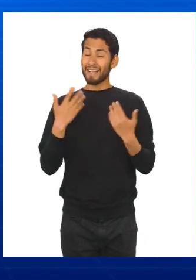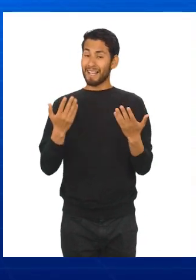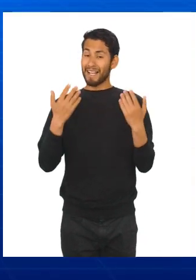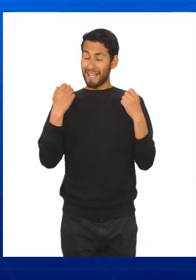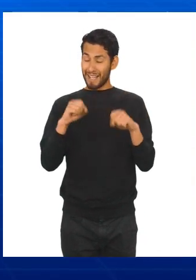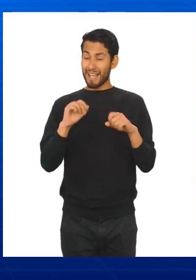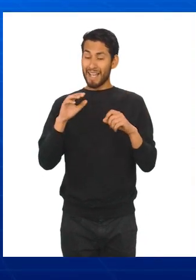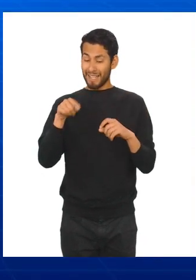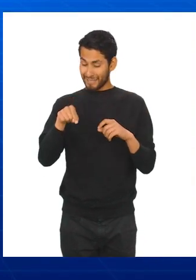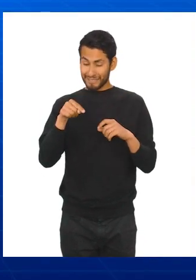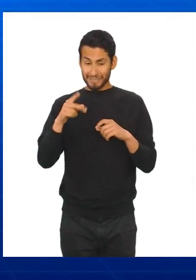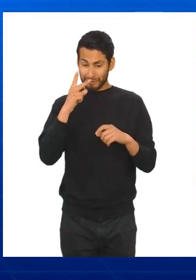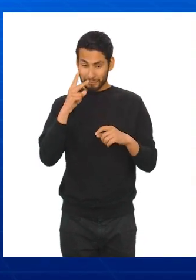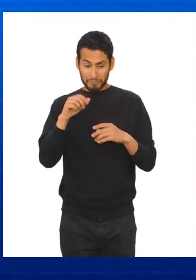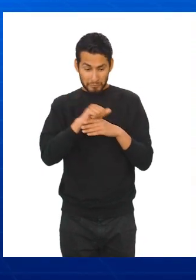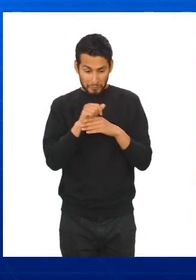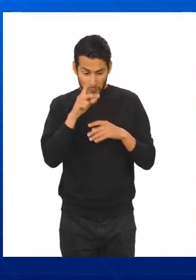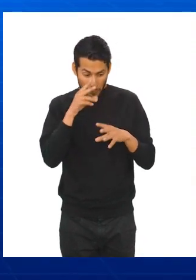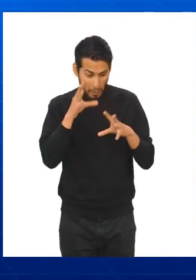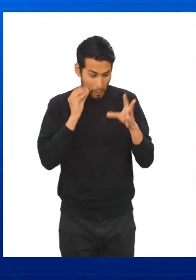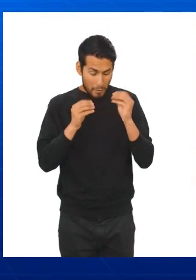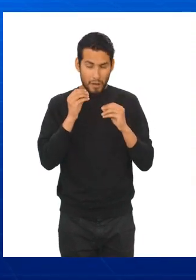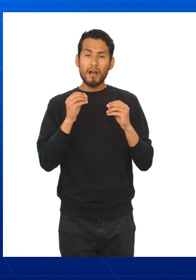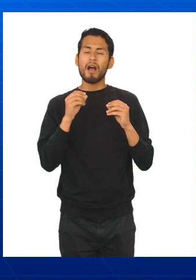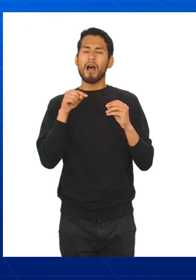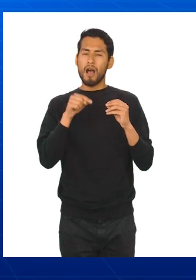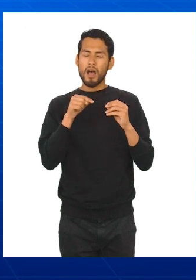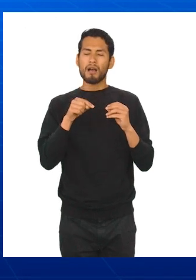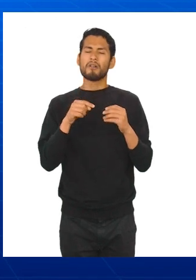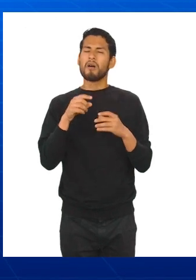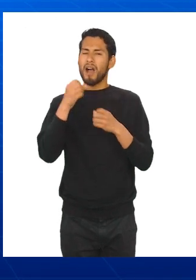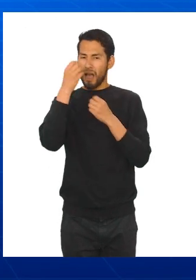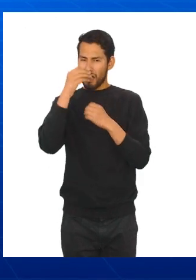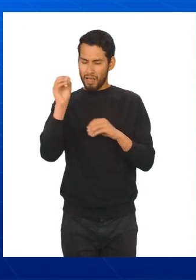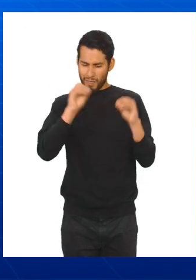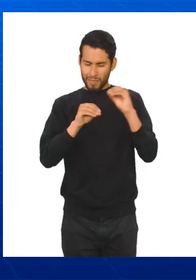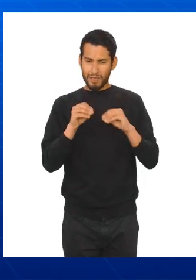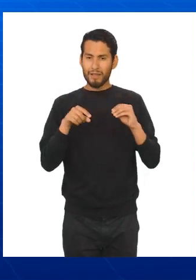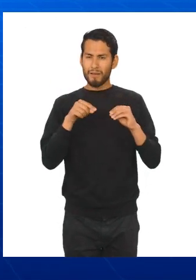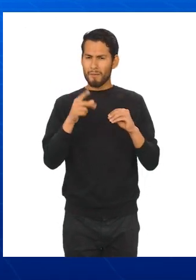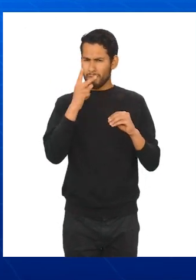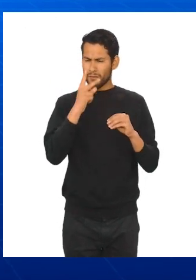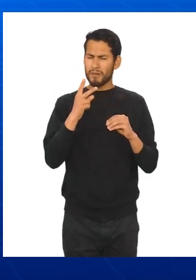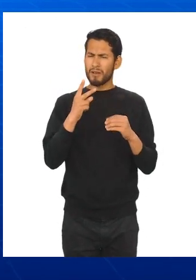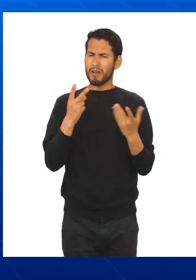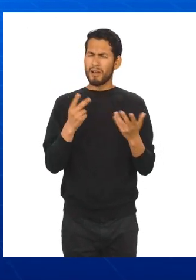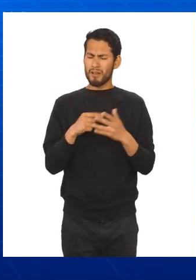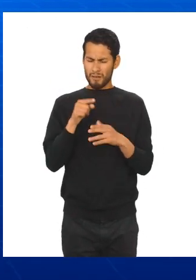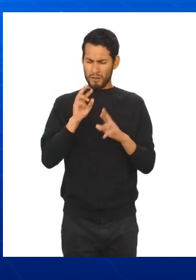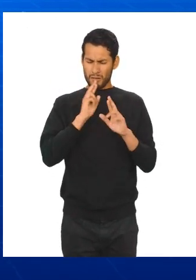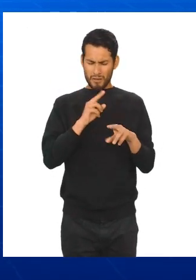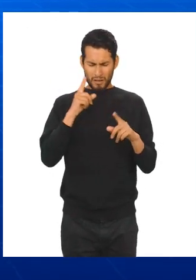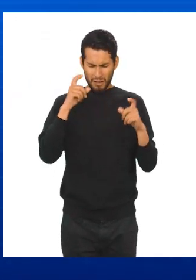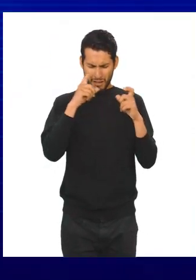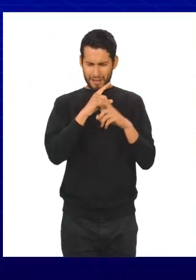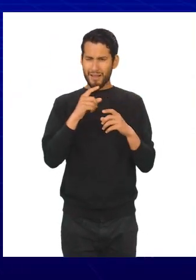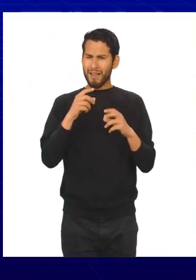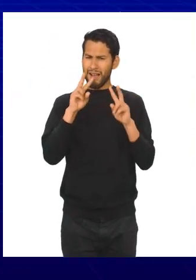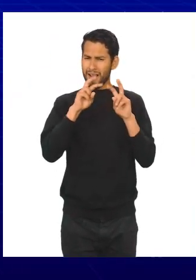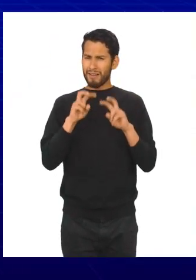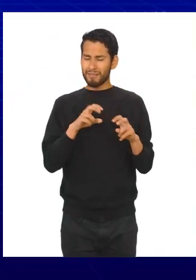Una vez realizado el experimento y tomado los datos, nos encontramos con una serie de resultados difícil de analizar.